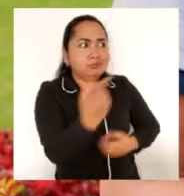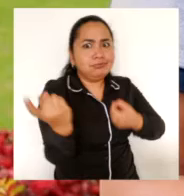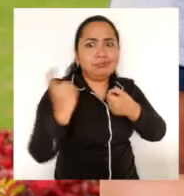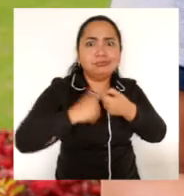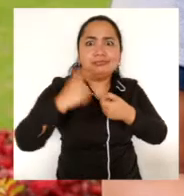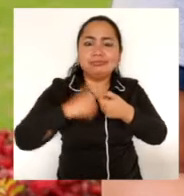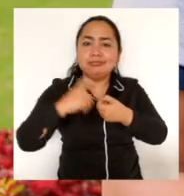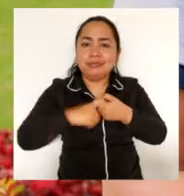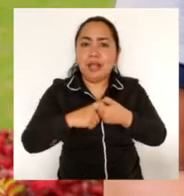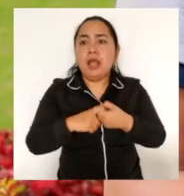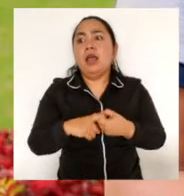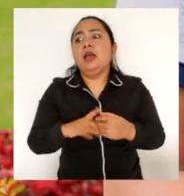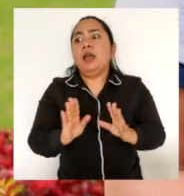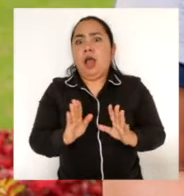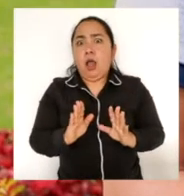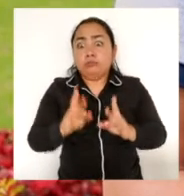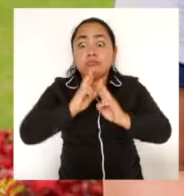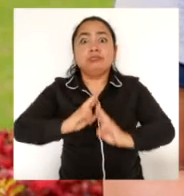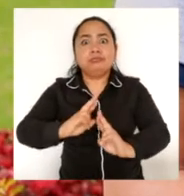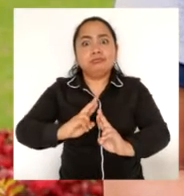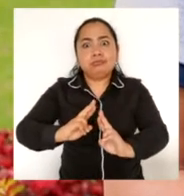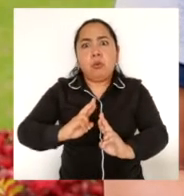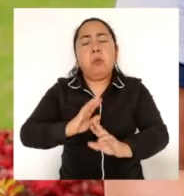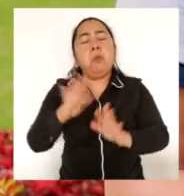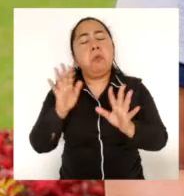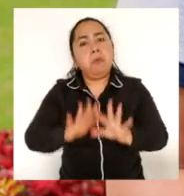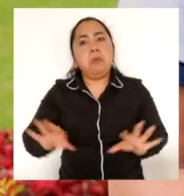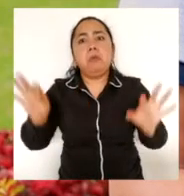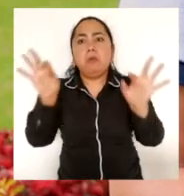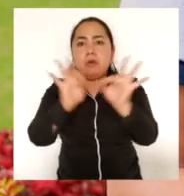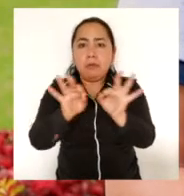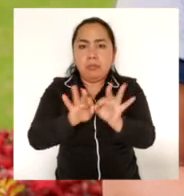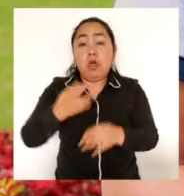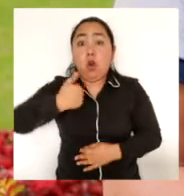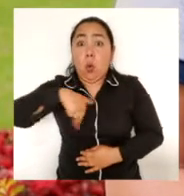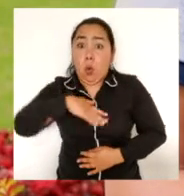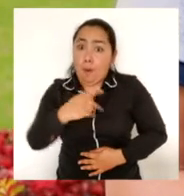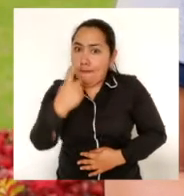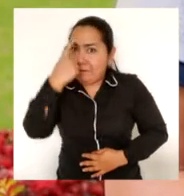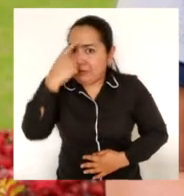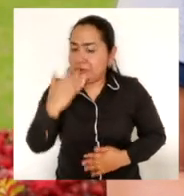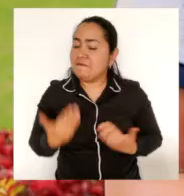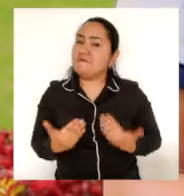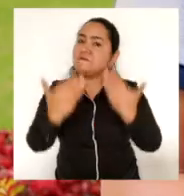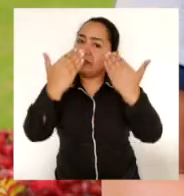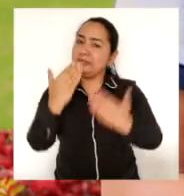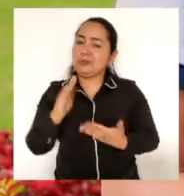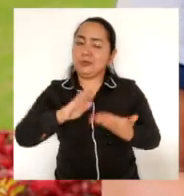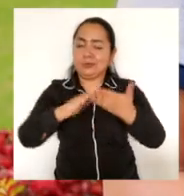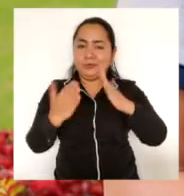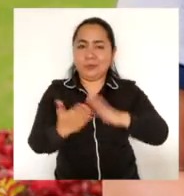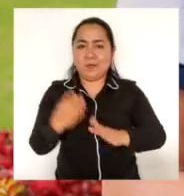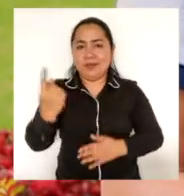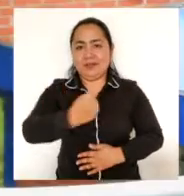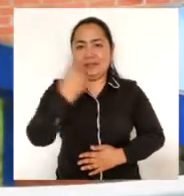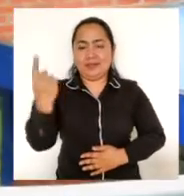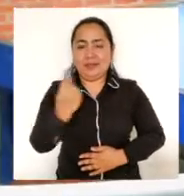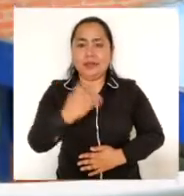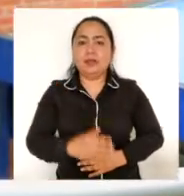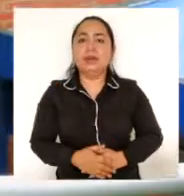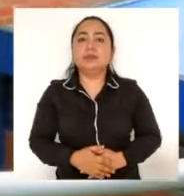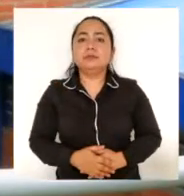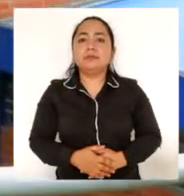buena, que tuvo unos resultados bastante significativos y que creemos que va a servir mucho para la comunidad en general.